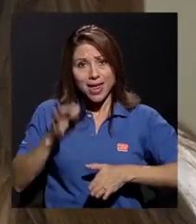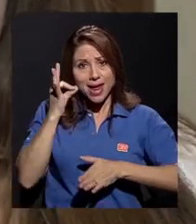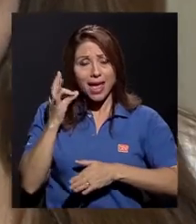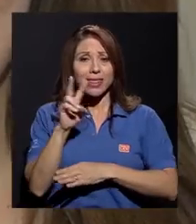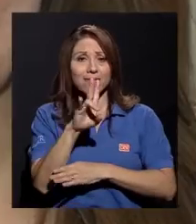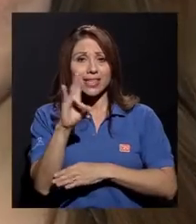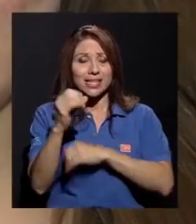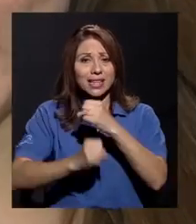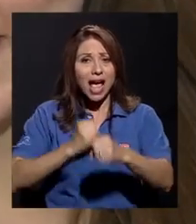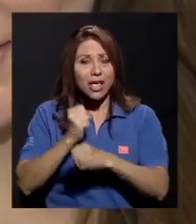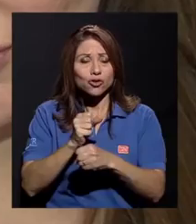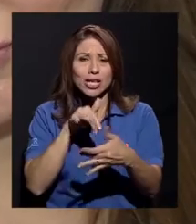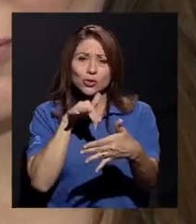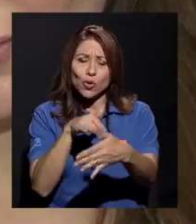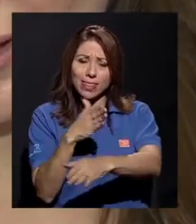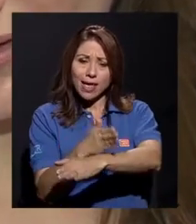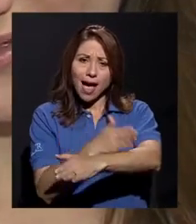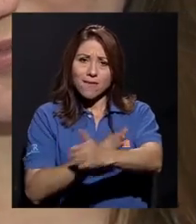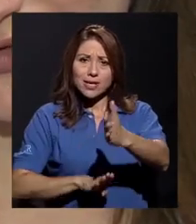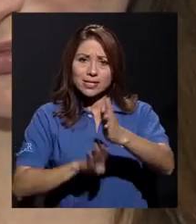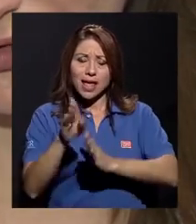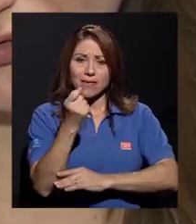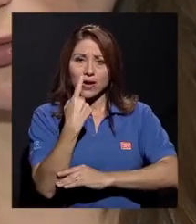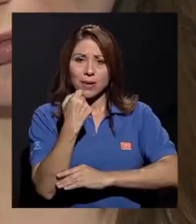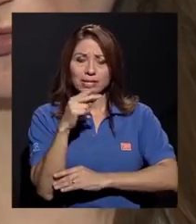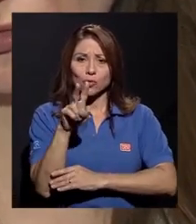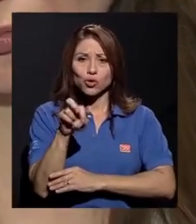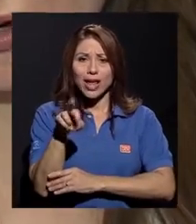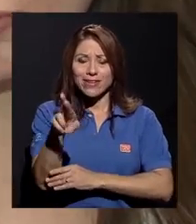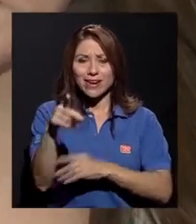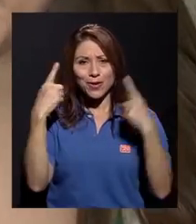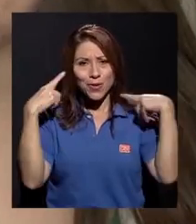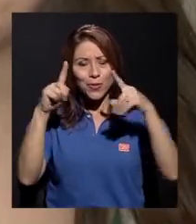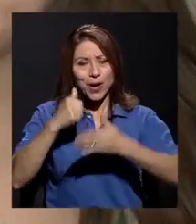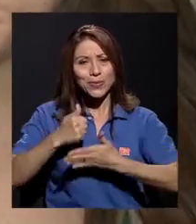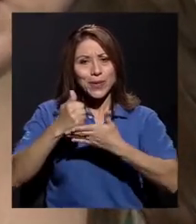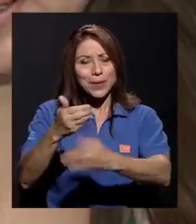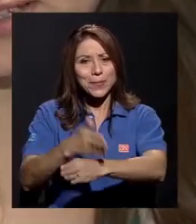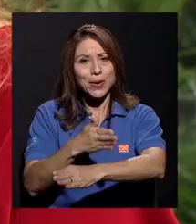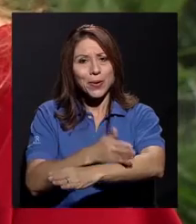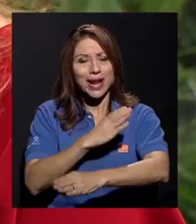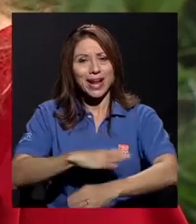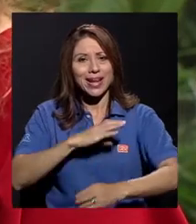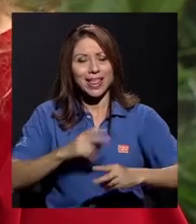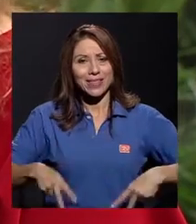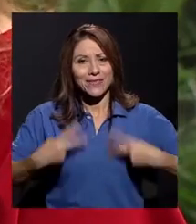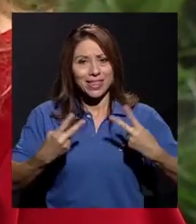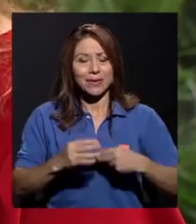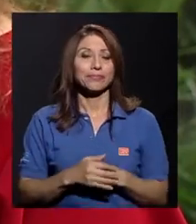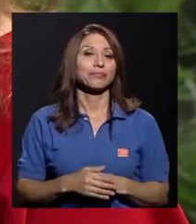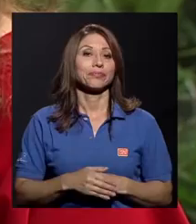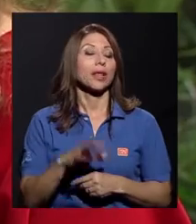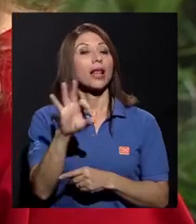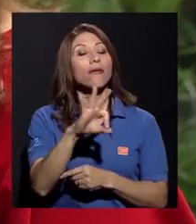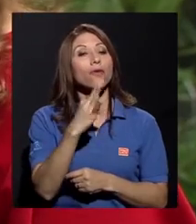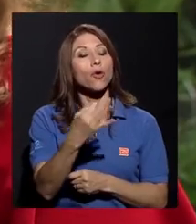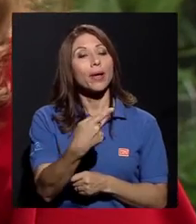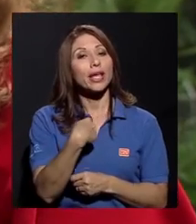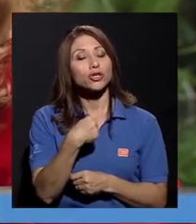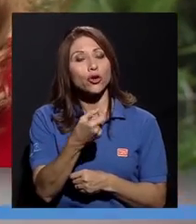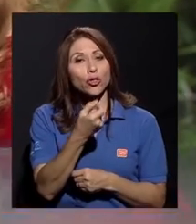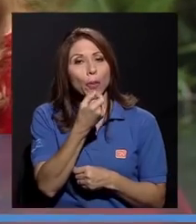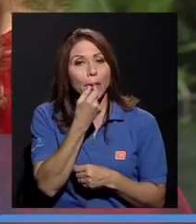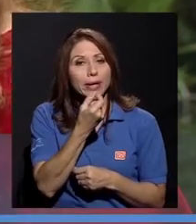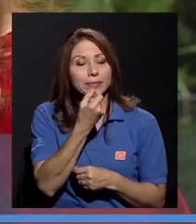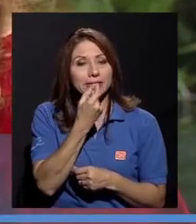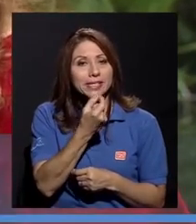avanzada de farmacia de la UCR, logró ayudarle a mejorar su calidad de vida. En la forma de tomar las pastillas, porque